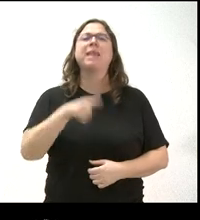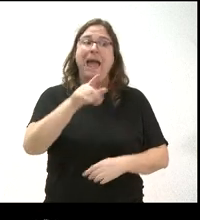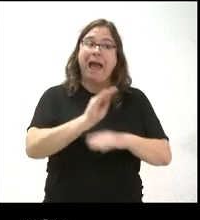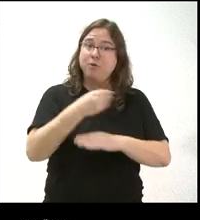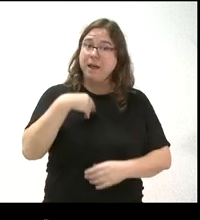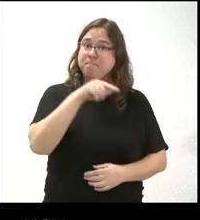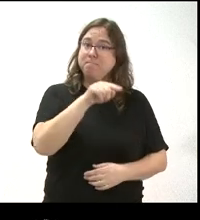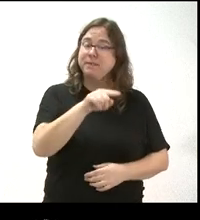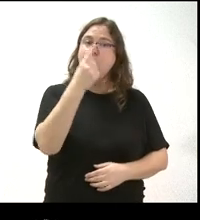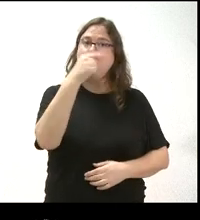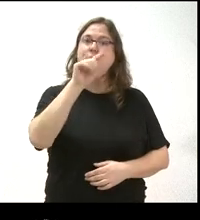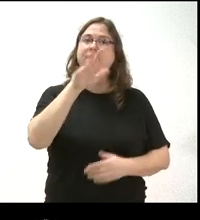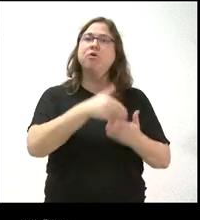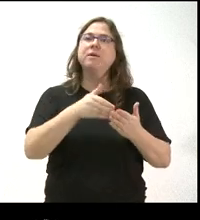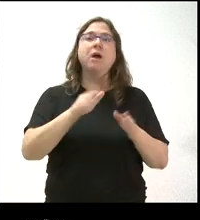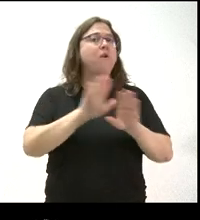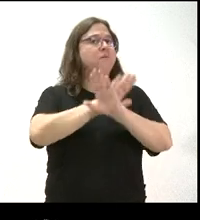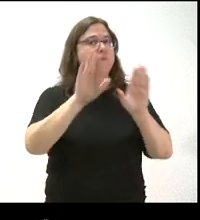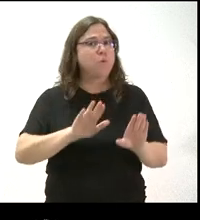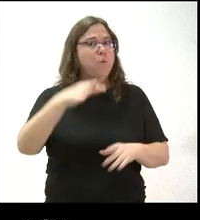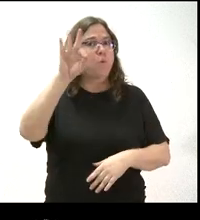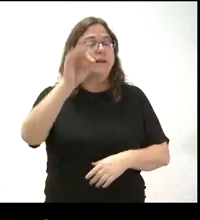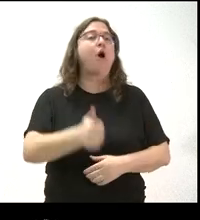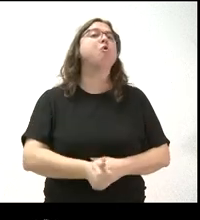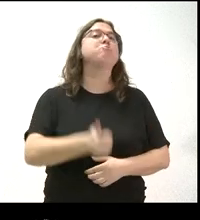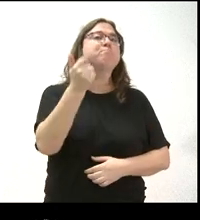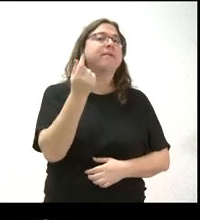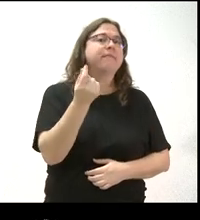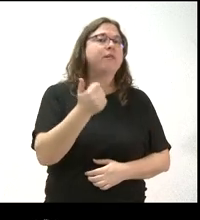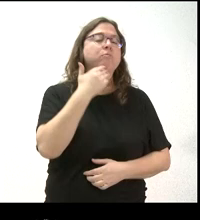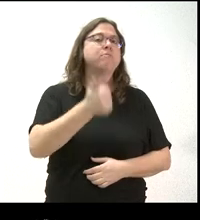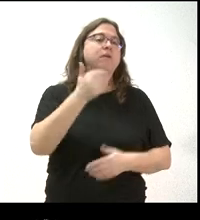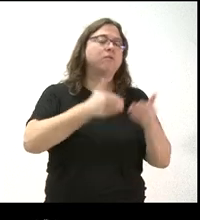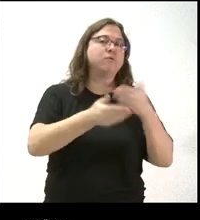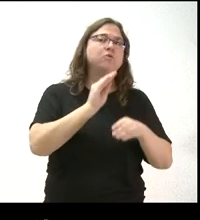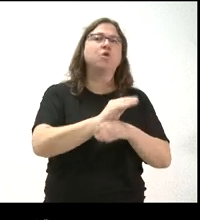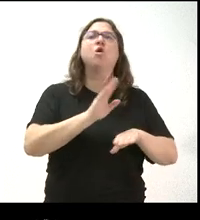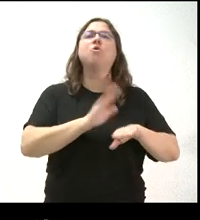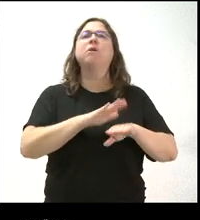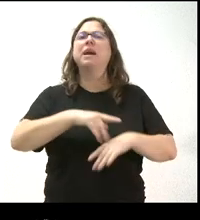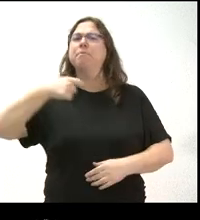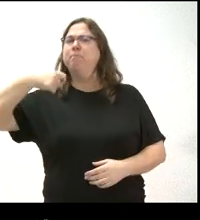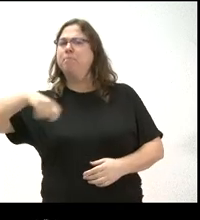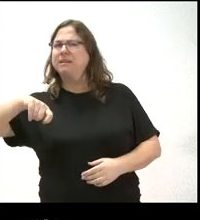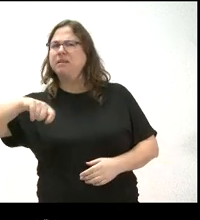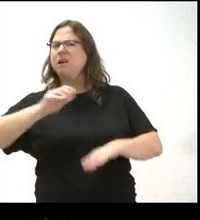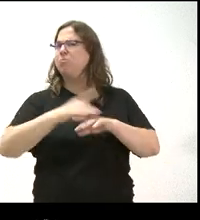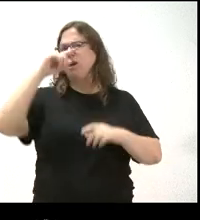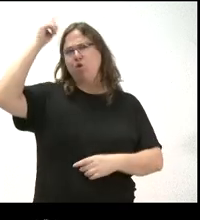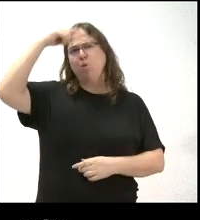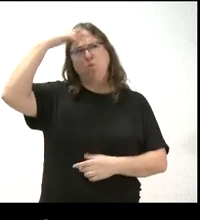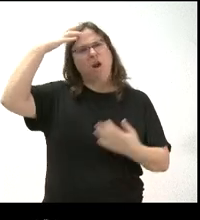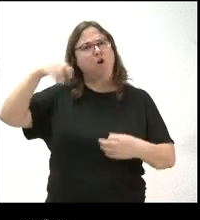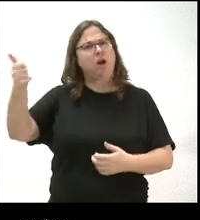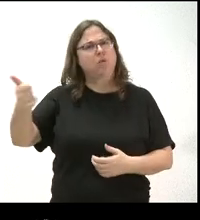precisamente, de 1,5 es la definitiva o va a haber más dinero de que va a venir y por qué se hace desde presidencia y no desde cultura, que podría ser lo más